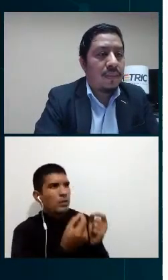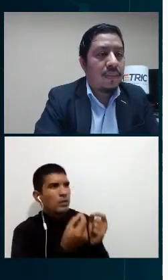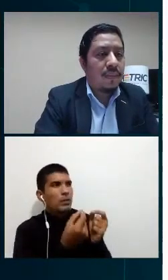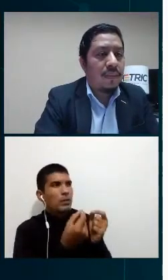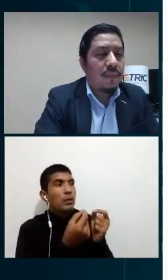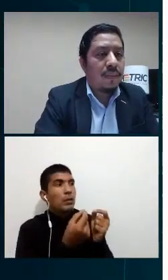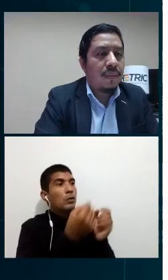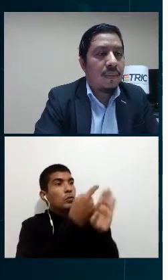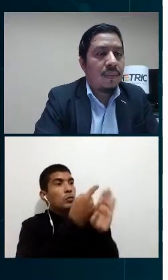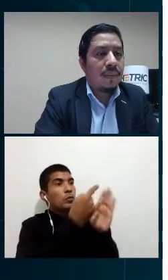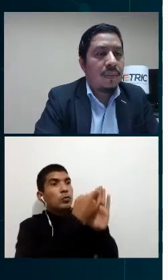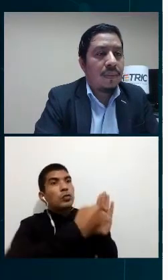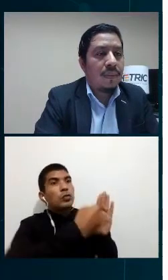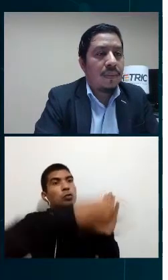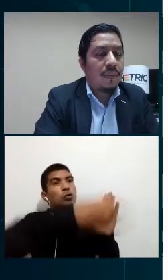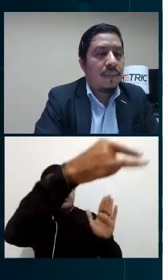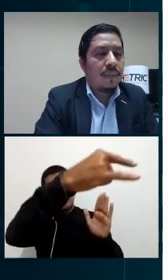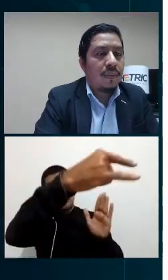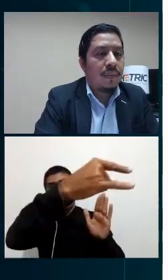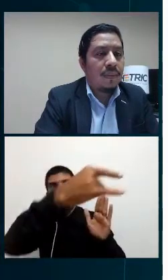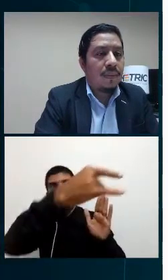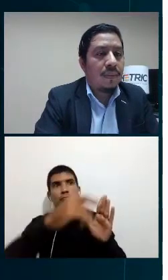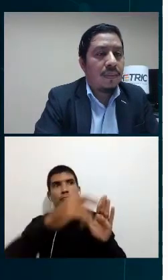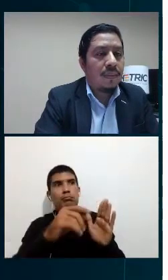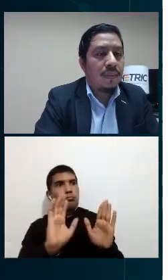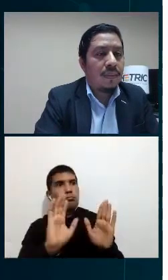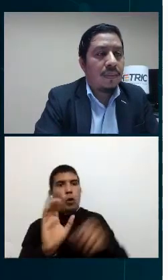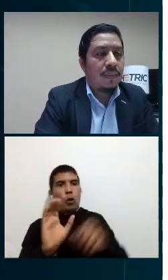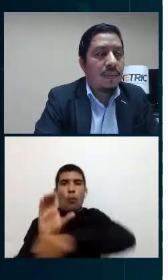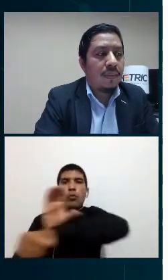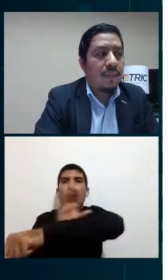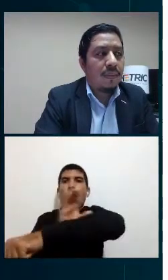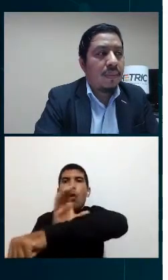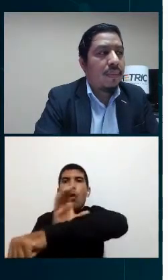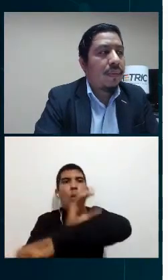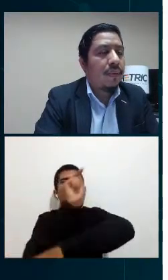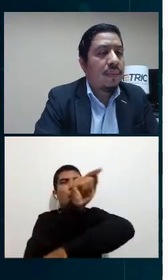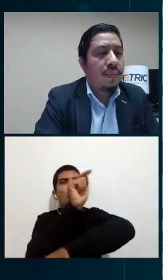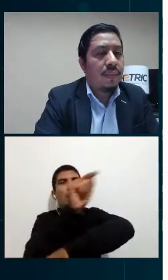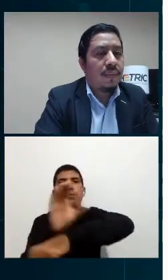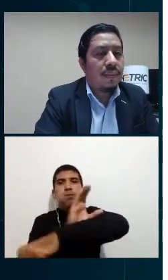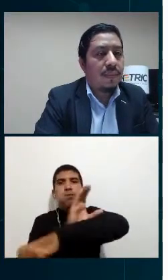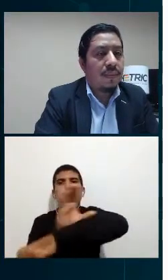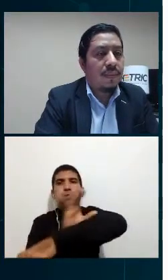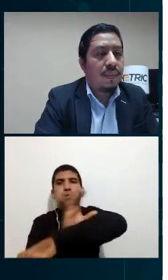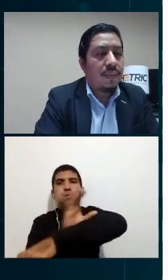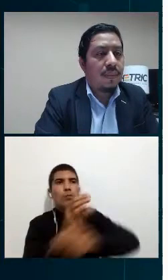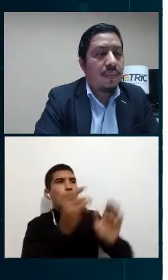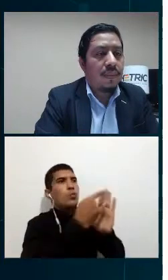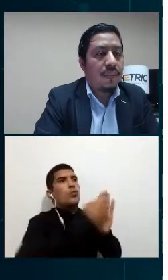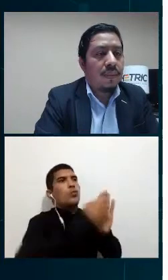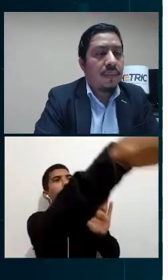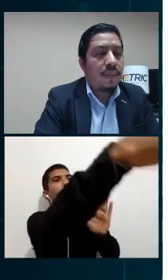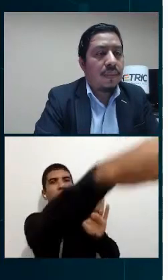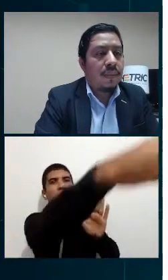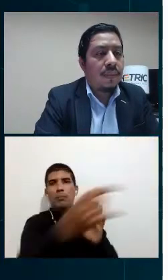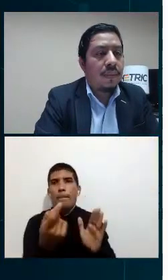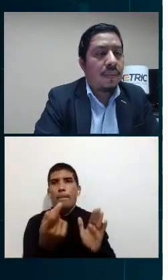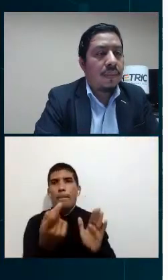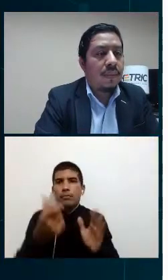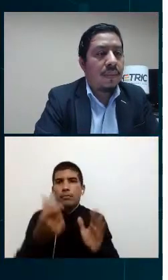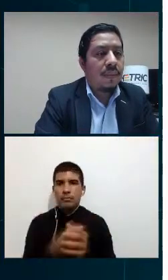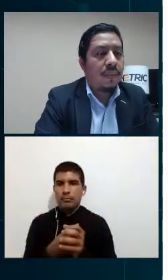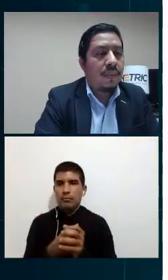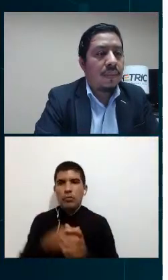validación y presentación de la información ofrecerán la capacidad de gestionar los consumos de una forma rápida y eficiente